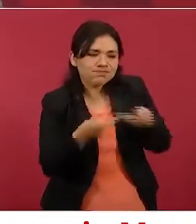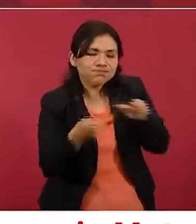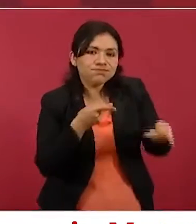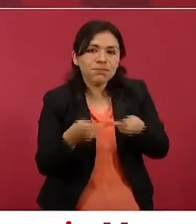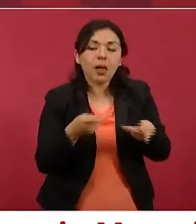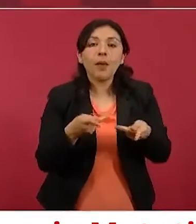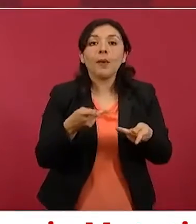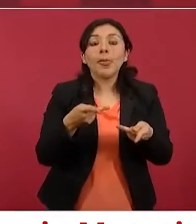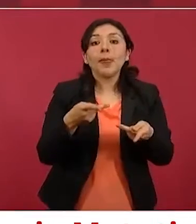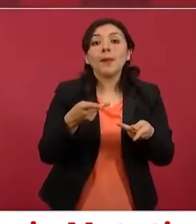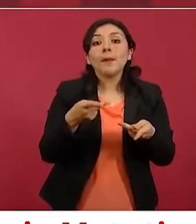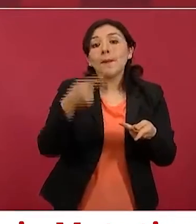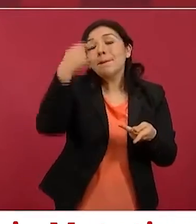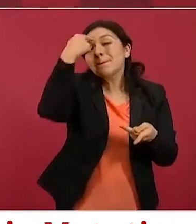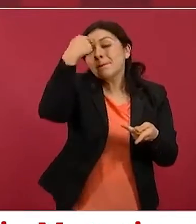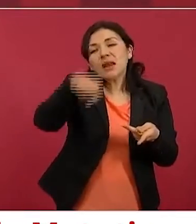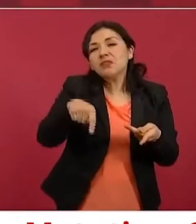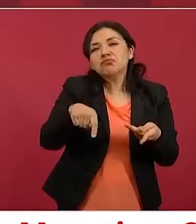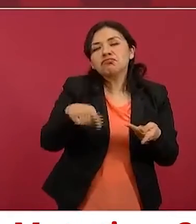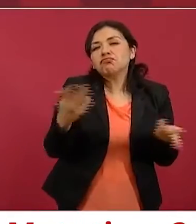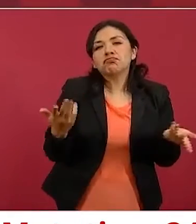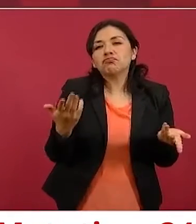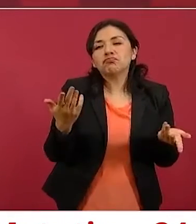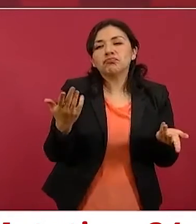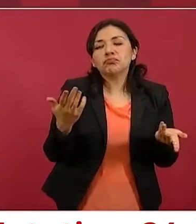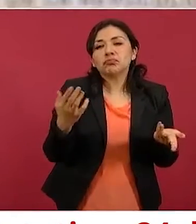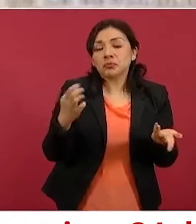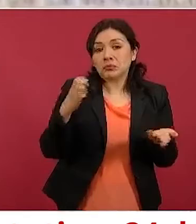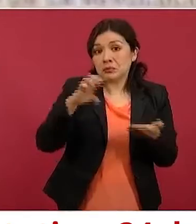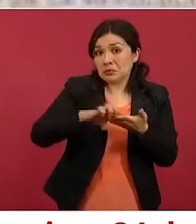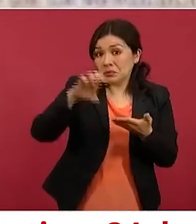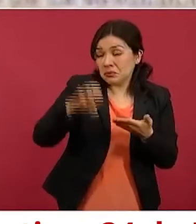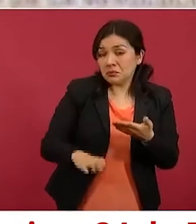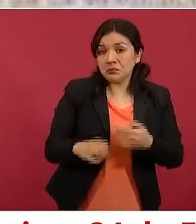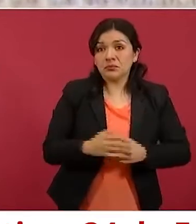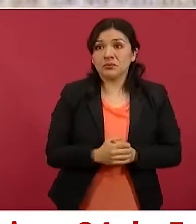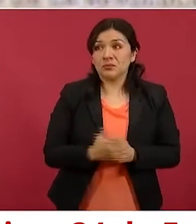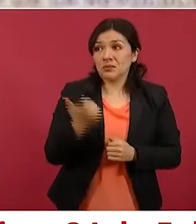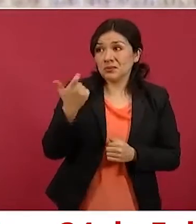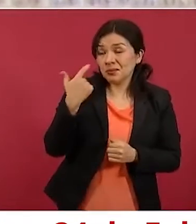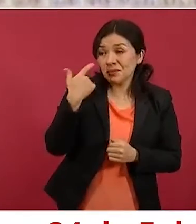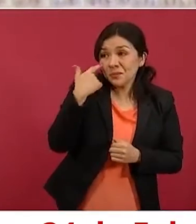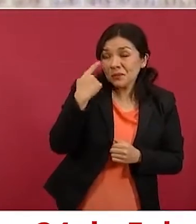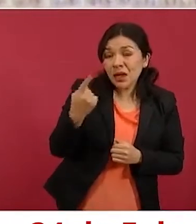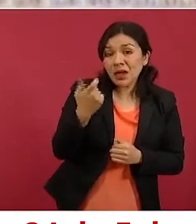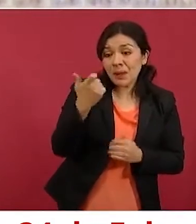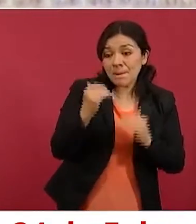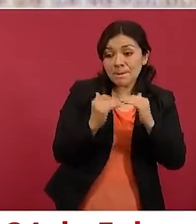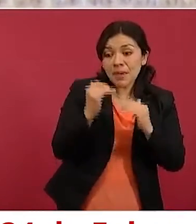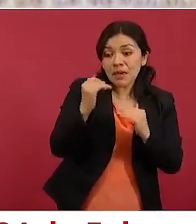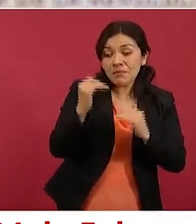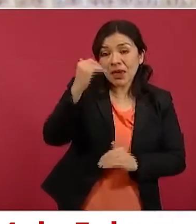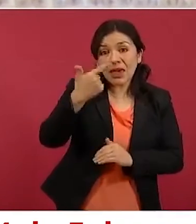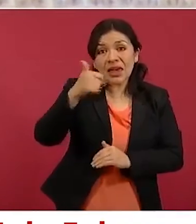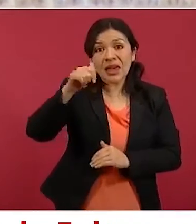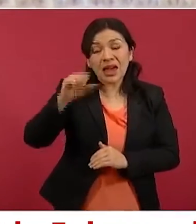si nos aumenta mucho el precio del gas de importación,